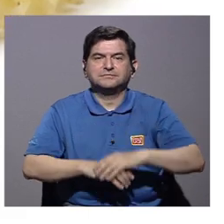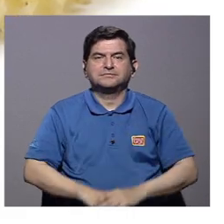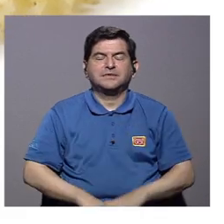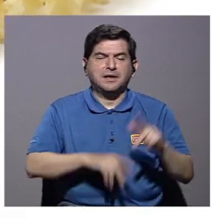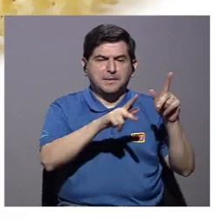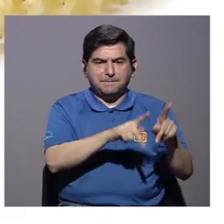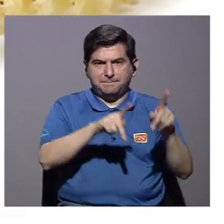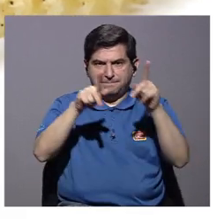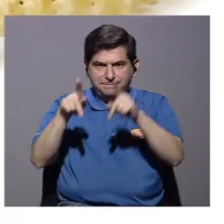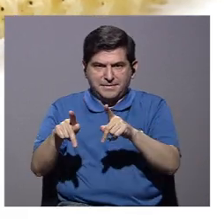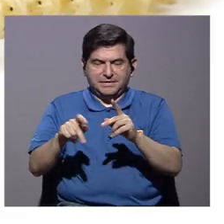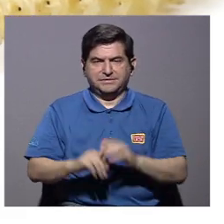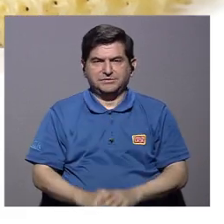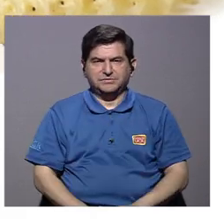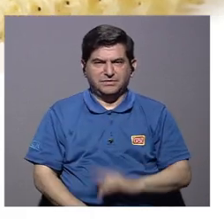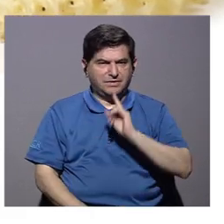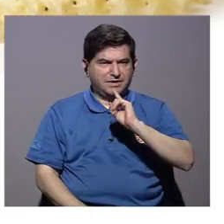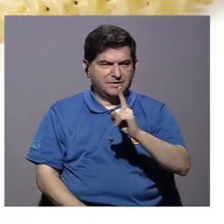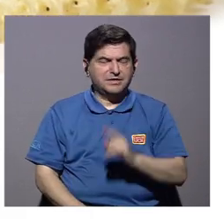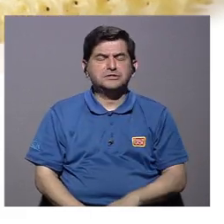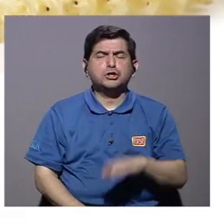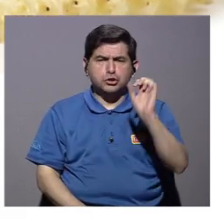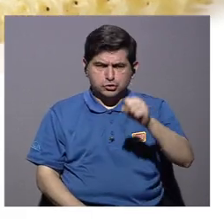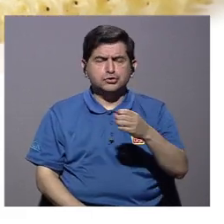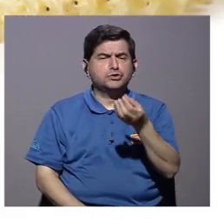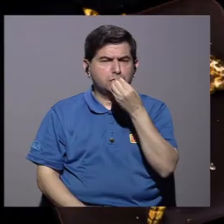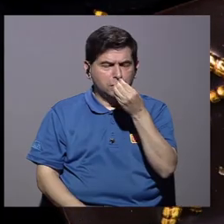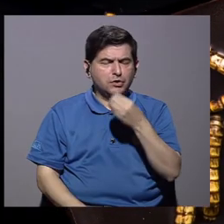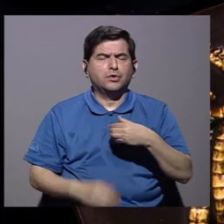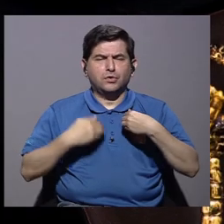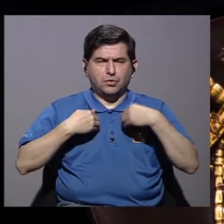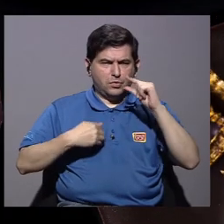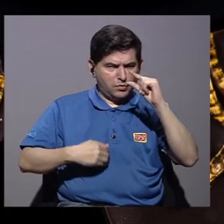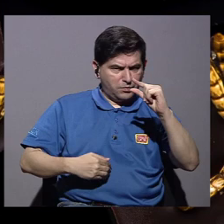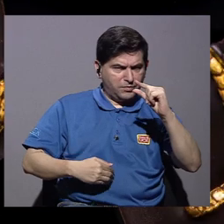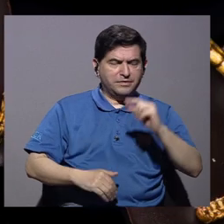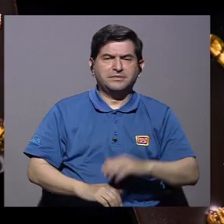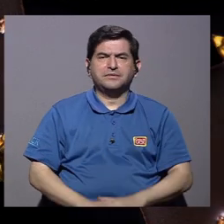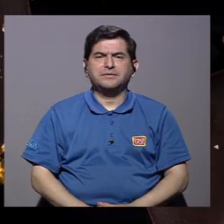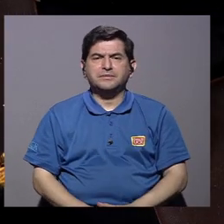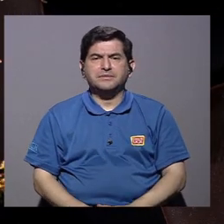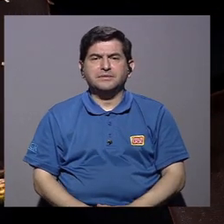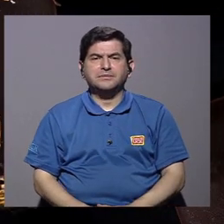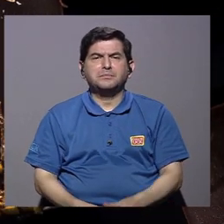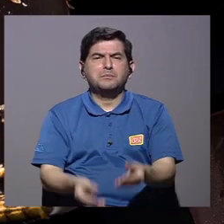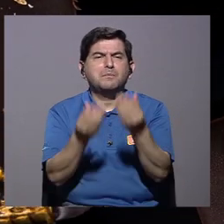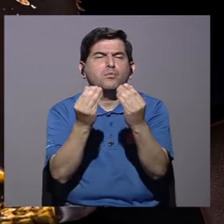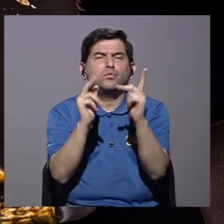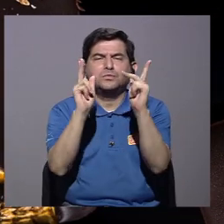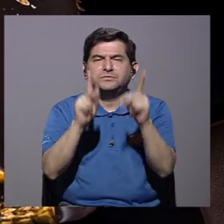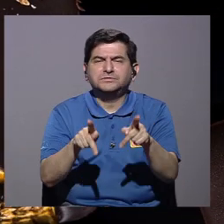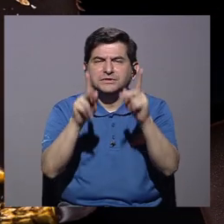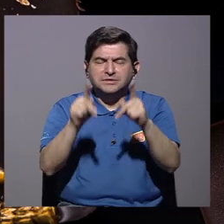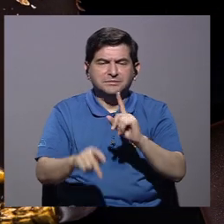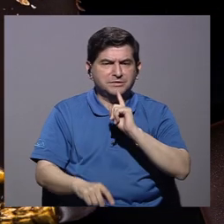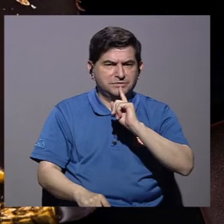Algo que nos llamó la atención es a las personas que afirmaron haber consumido insectos.